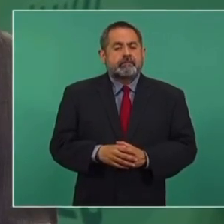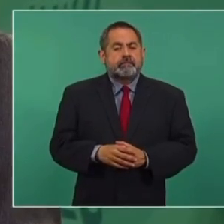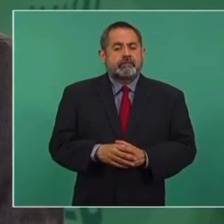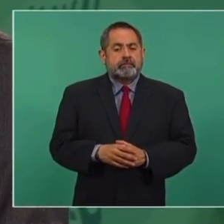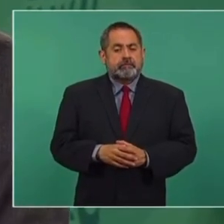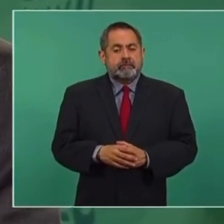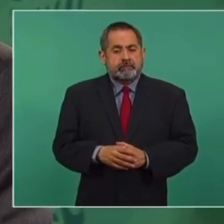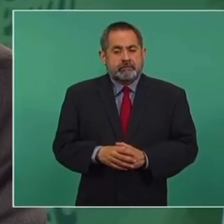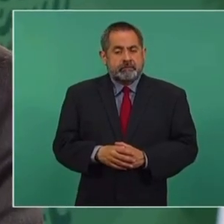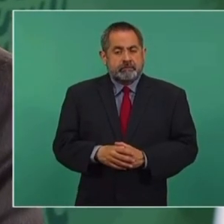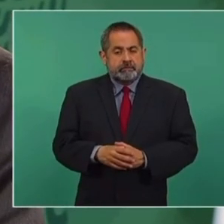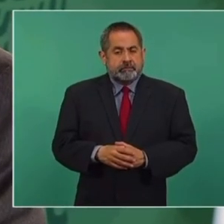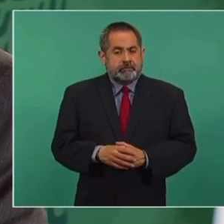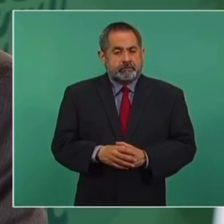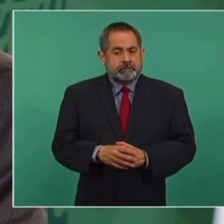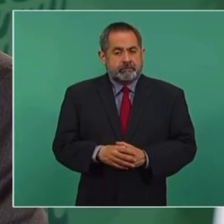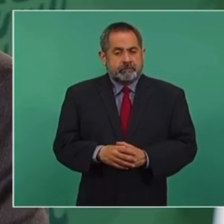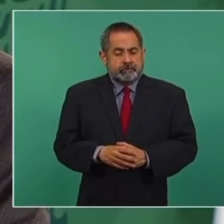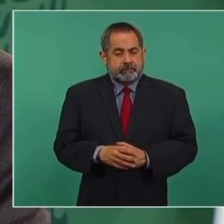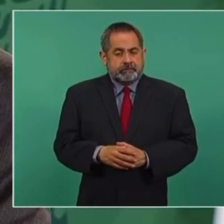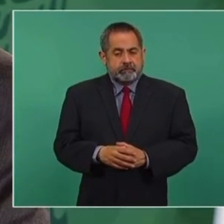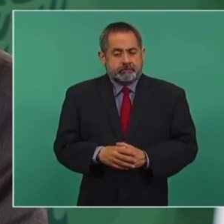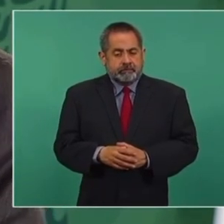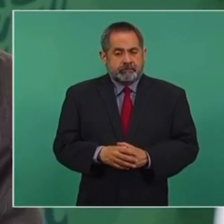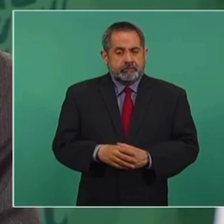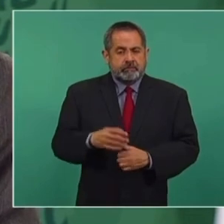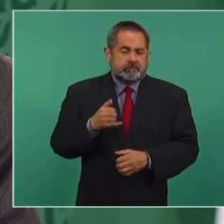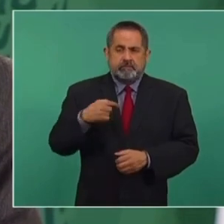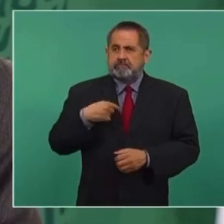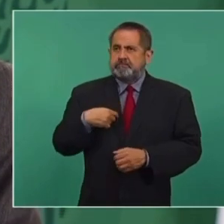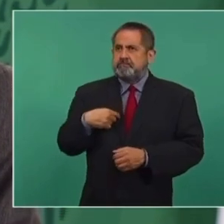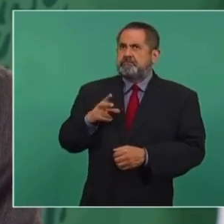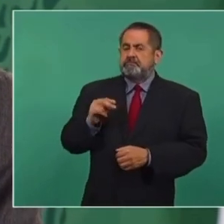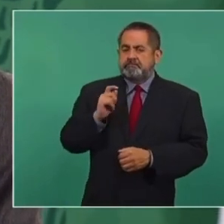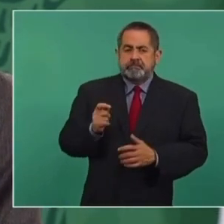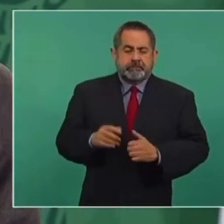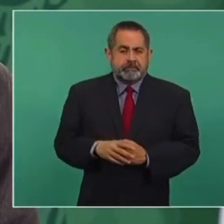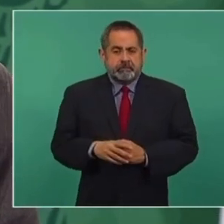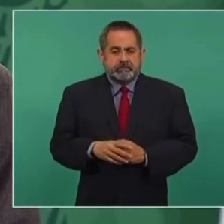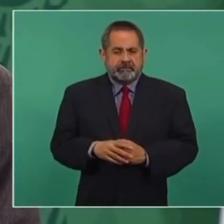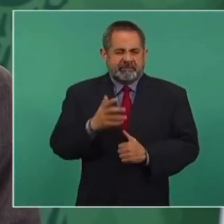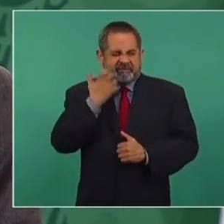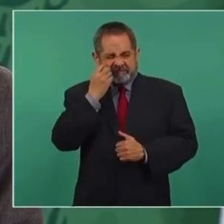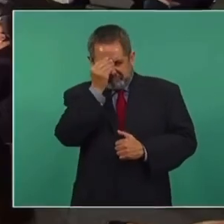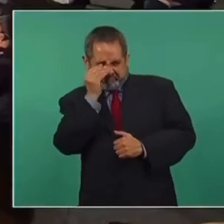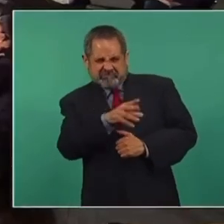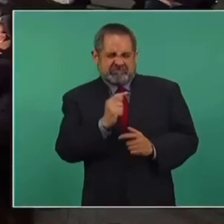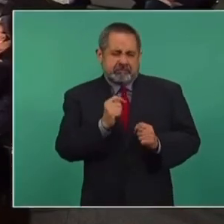Y, pues, no, no, no actúo yo de mala fe.